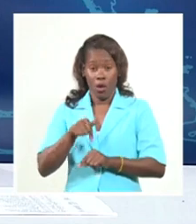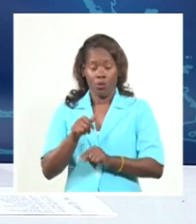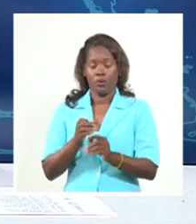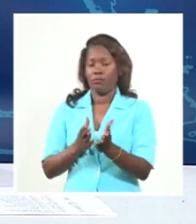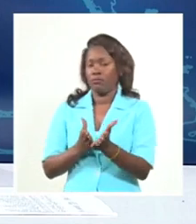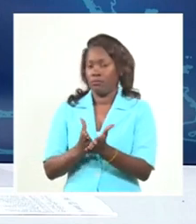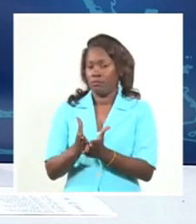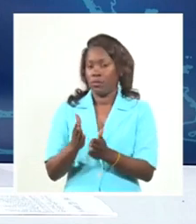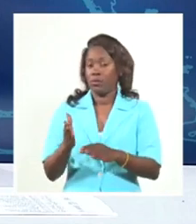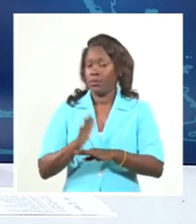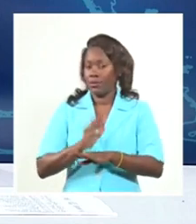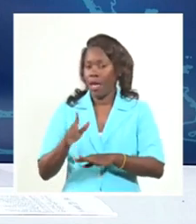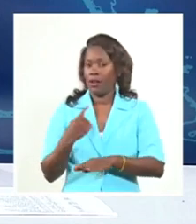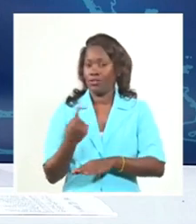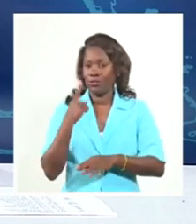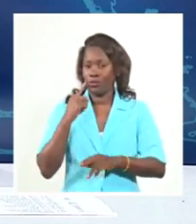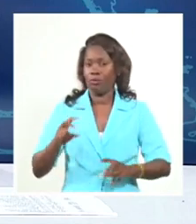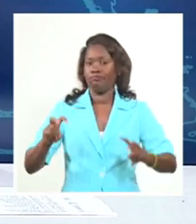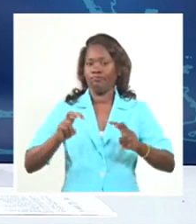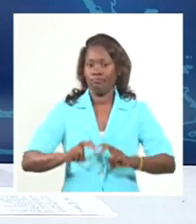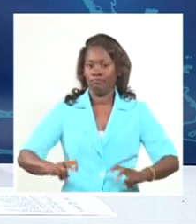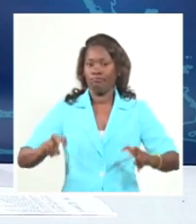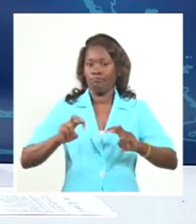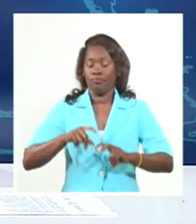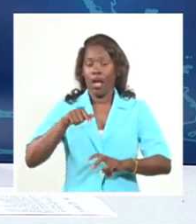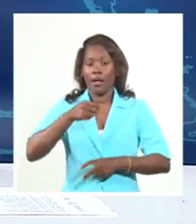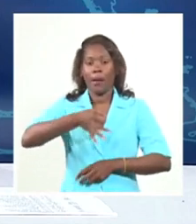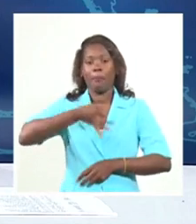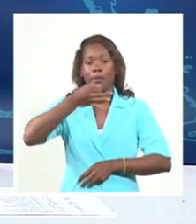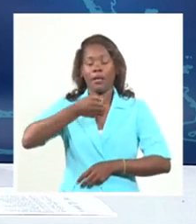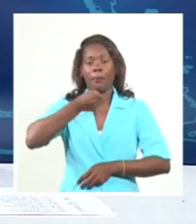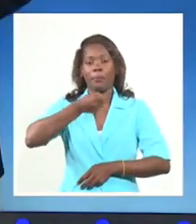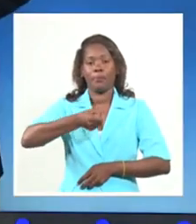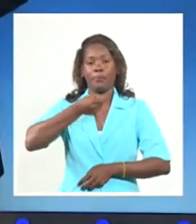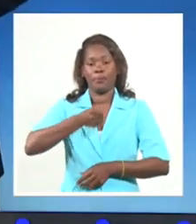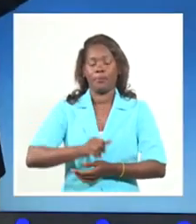investigación le damos la bienvenida a nuestro colega delante Humberto. Buenas noches.